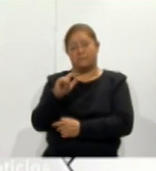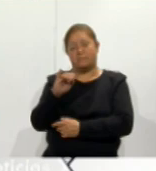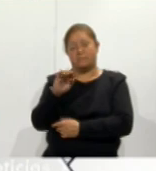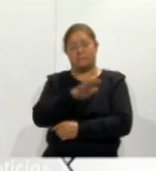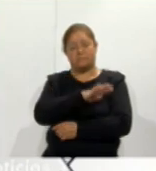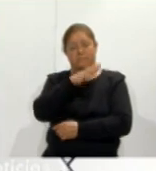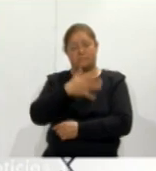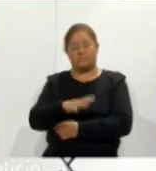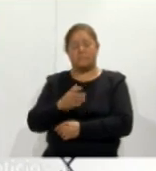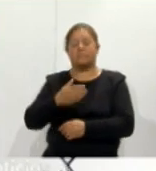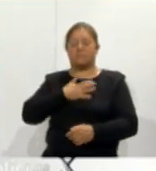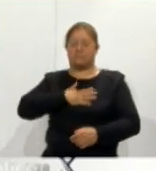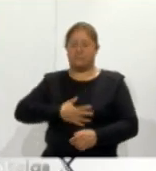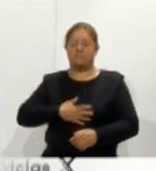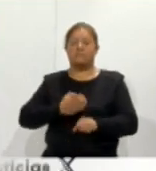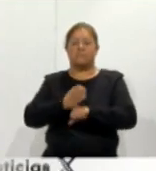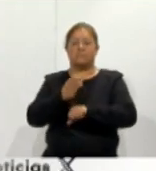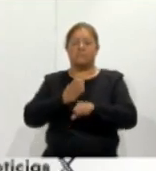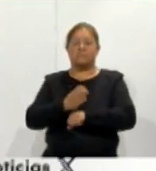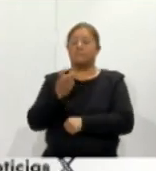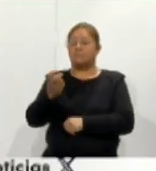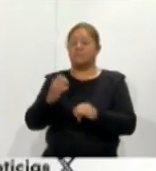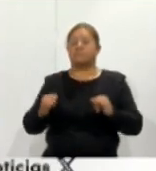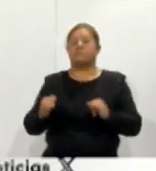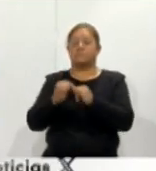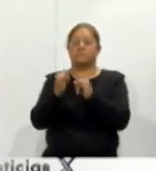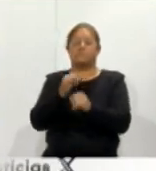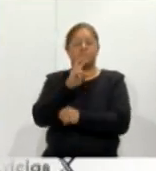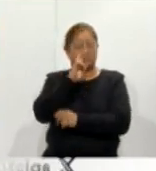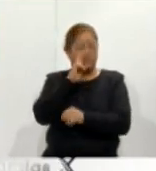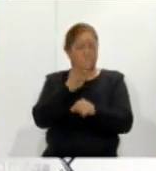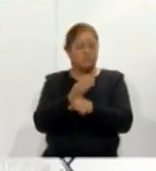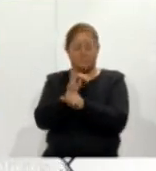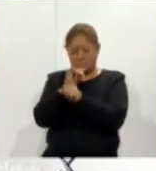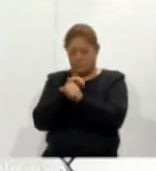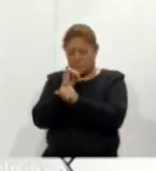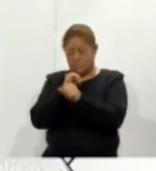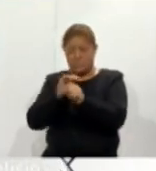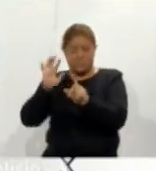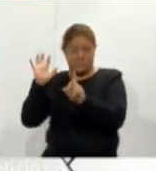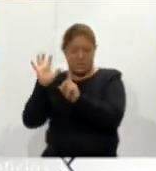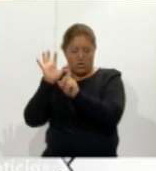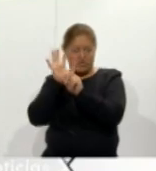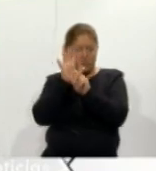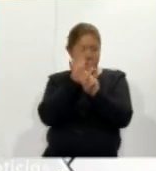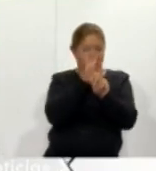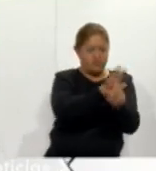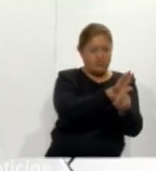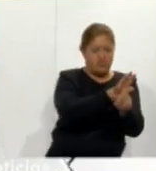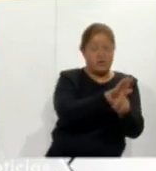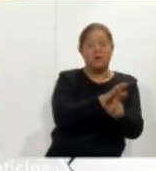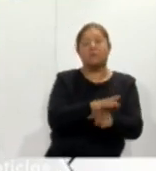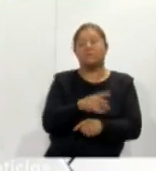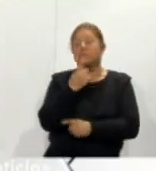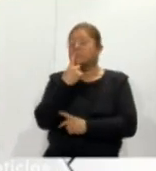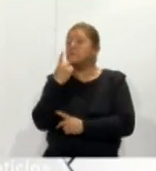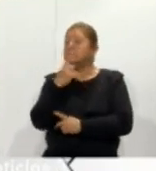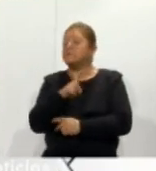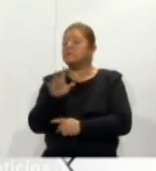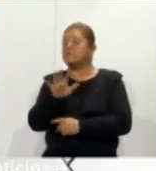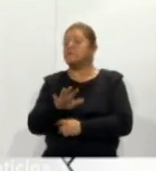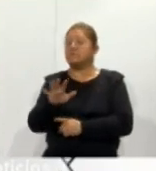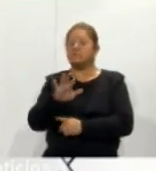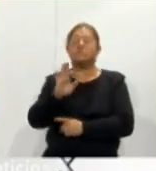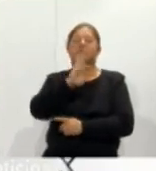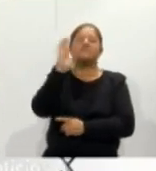Justicia del Estado, institución que se encargará de investigar y perseguir de manera estratégica los delitos del fuero común, así